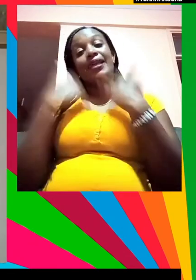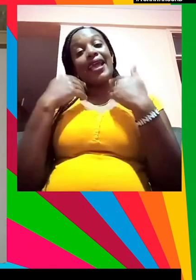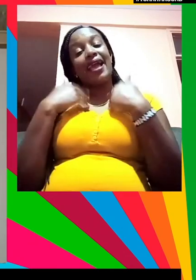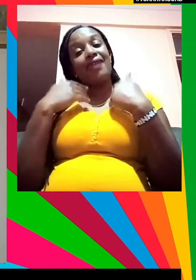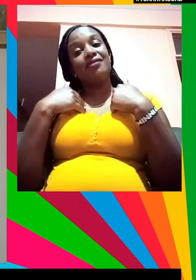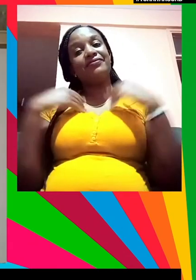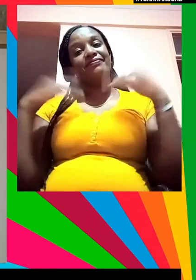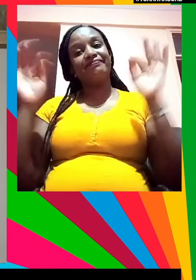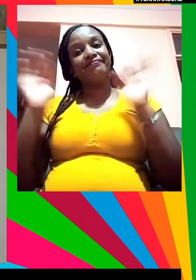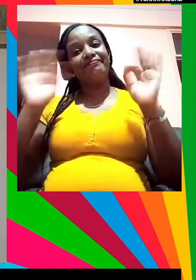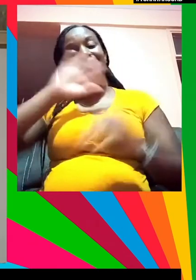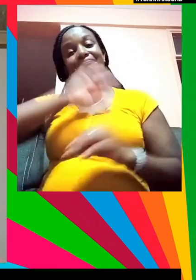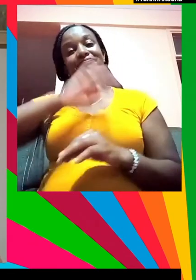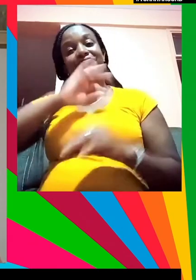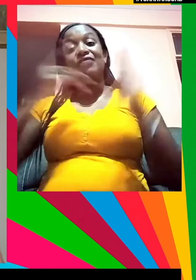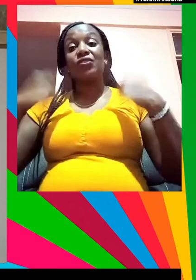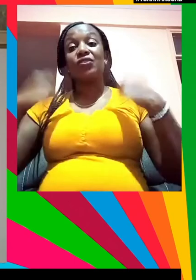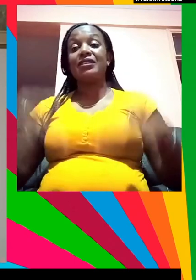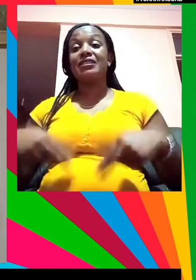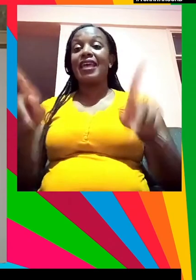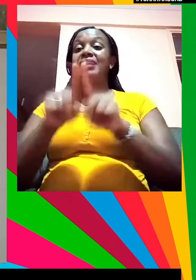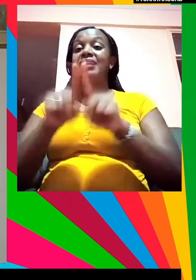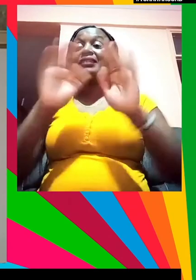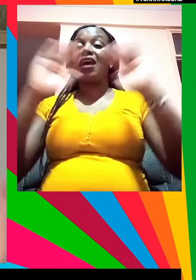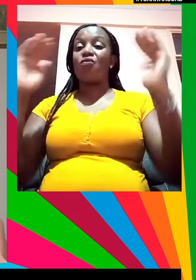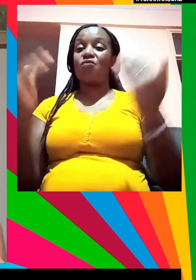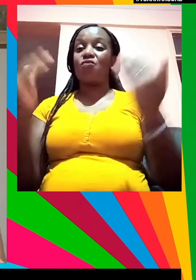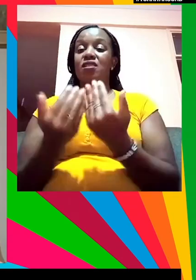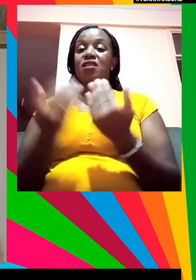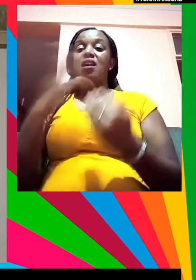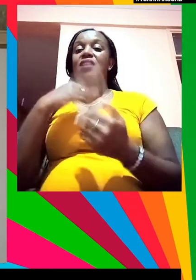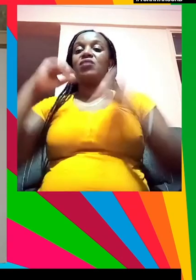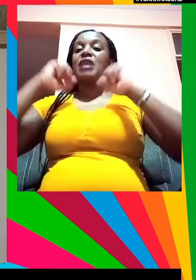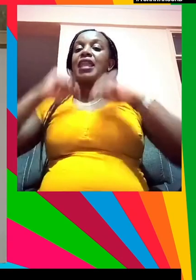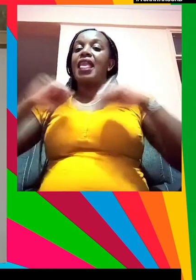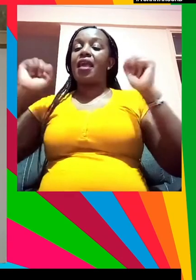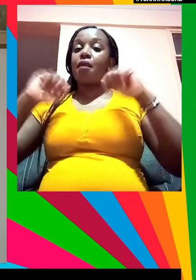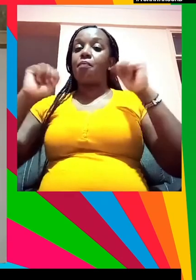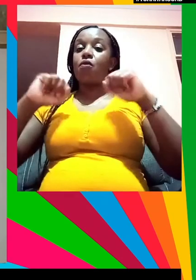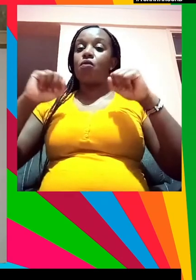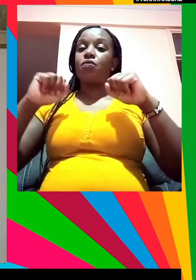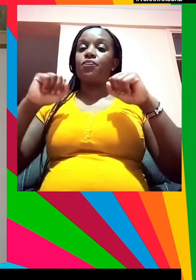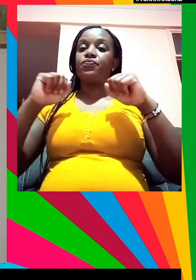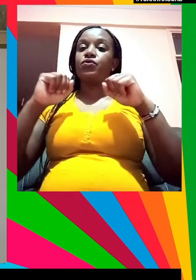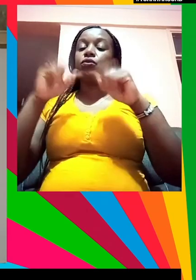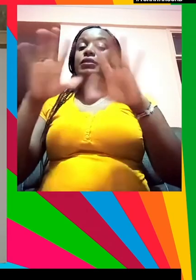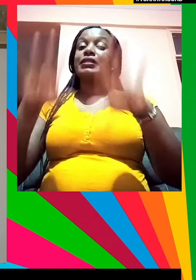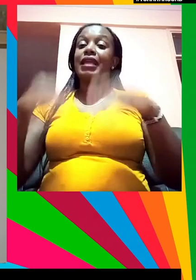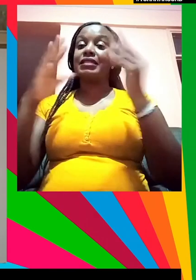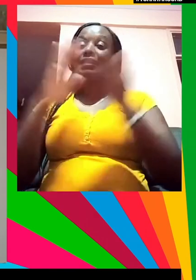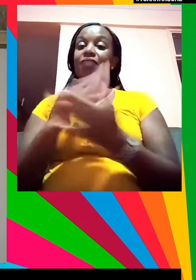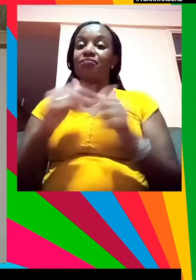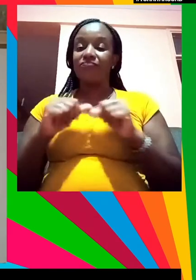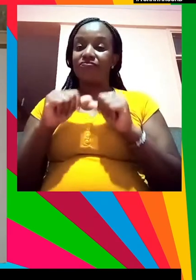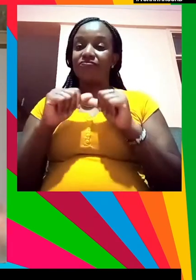hemos avanzado mucho con beneficios para la humanidad y podemos afirmar una